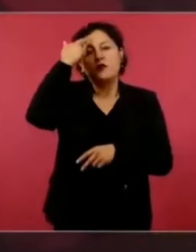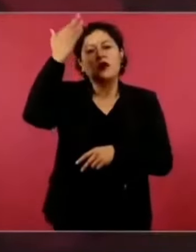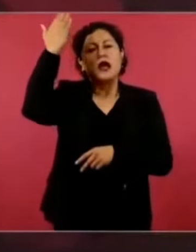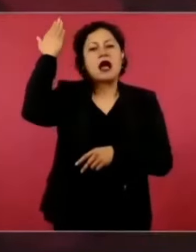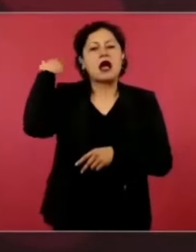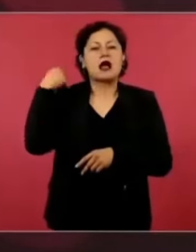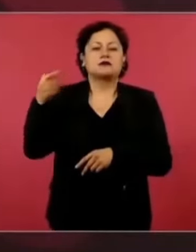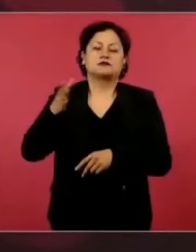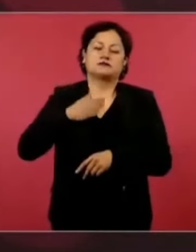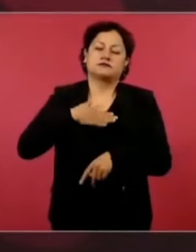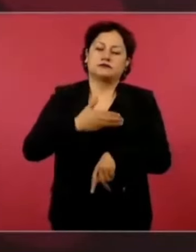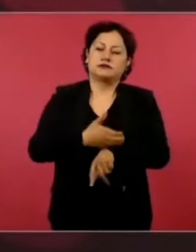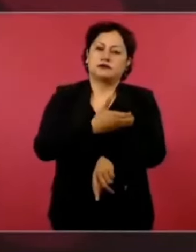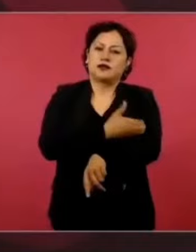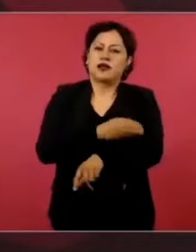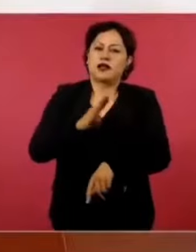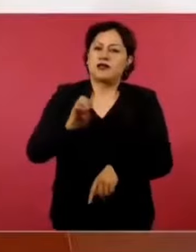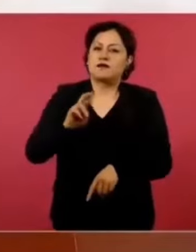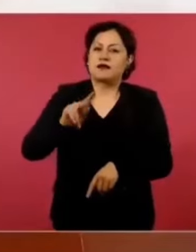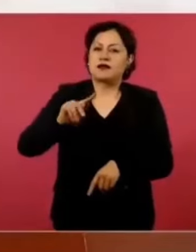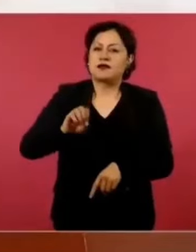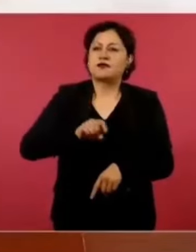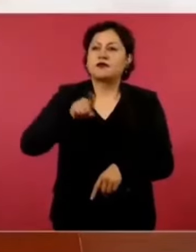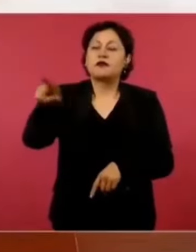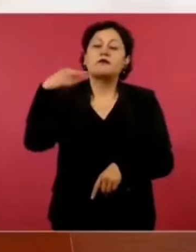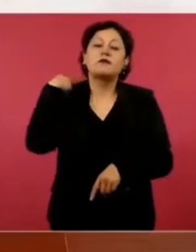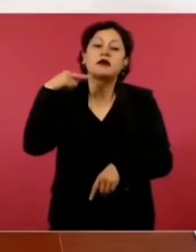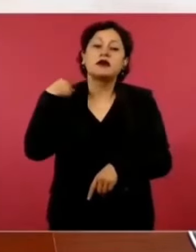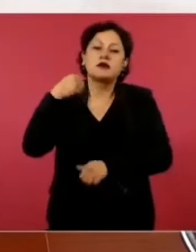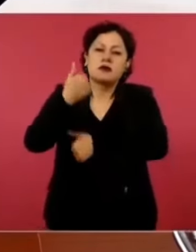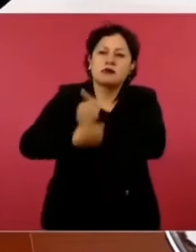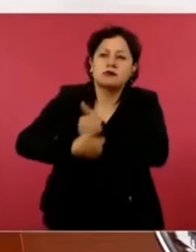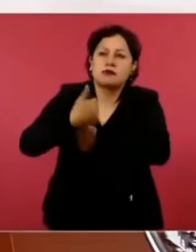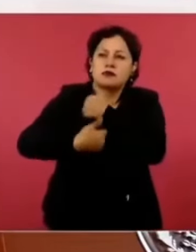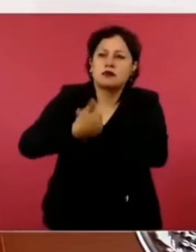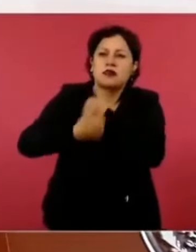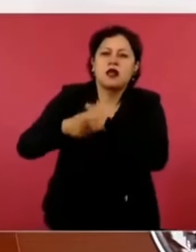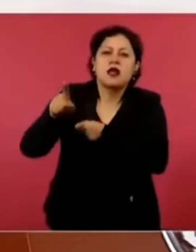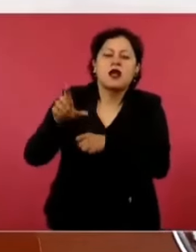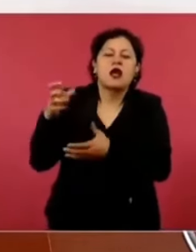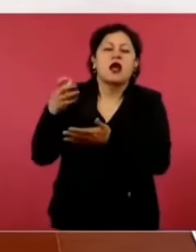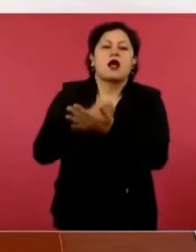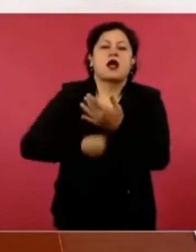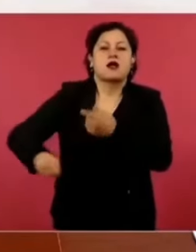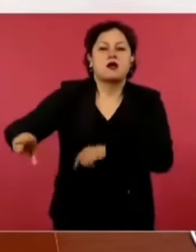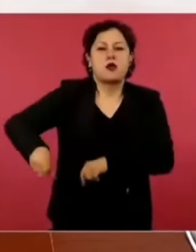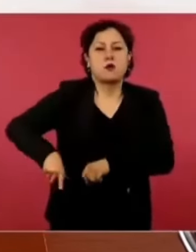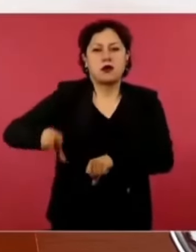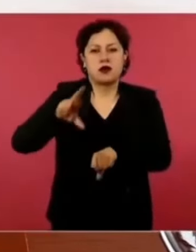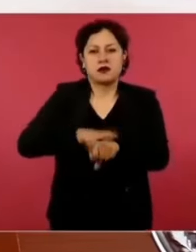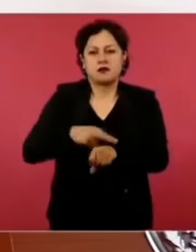por la gobernatura, estaba muy difícil, en los años 90.